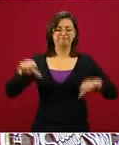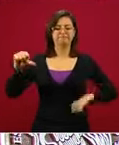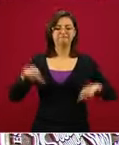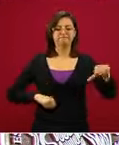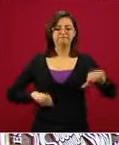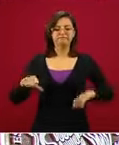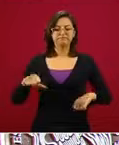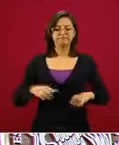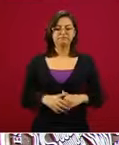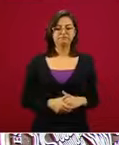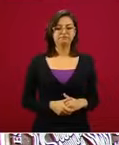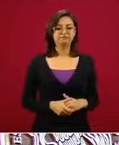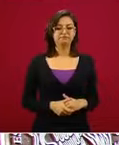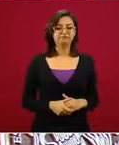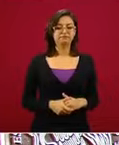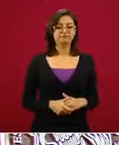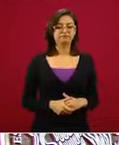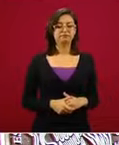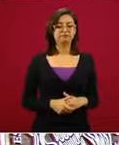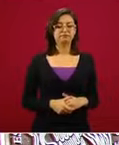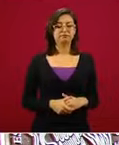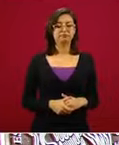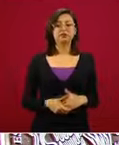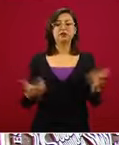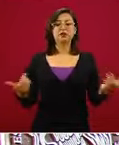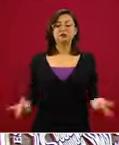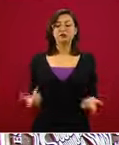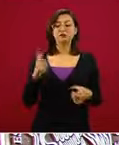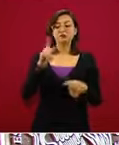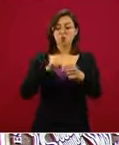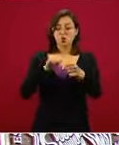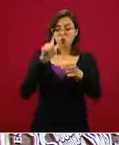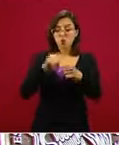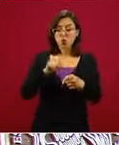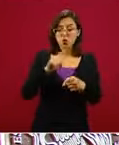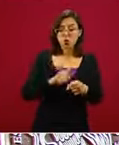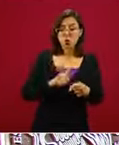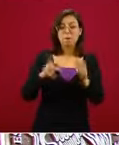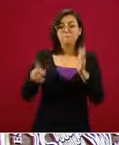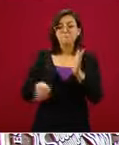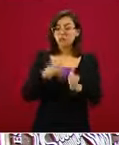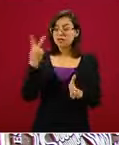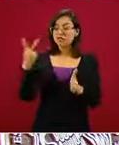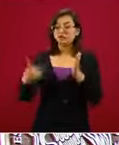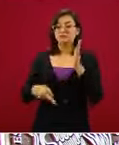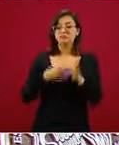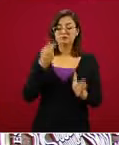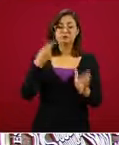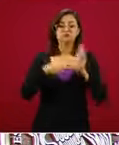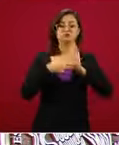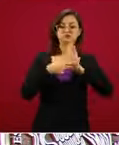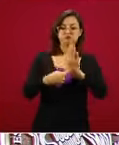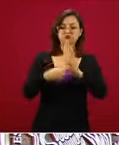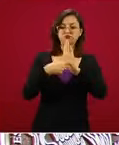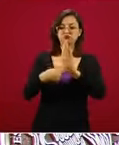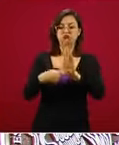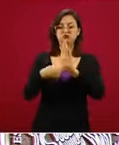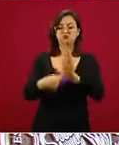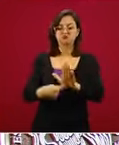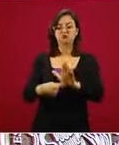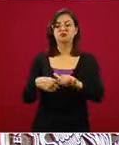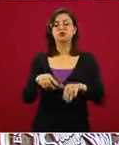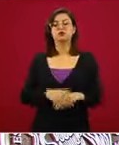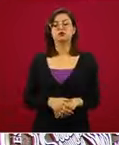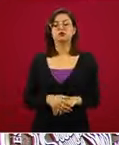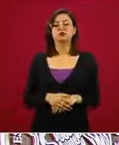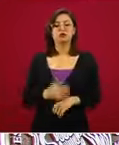Este es el semáforo, lo vamos a estar presentando en este espacio, en los espacios